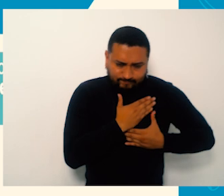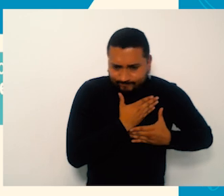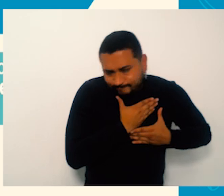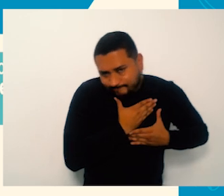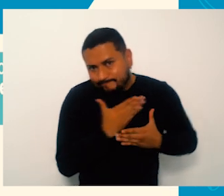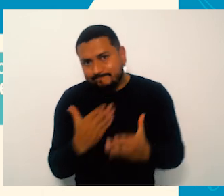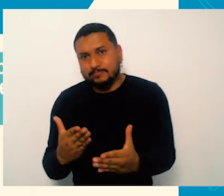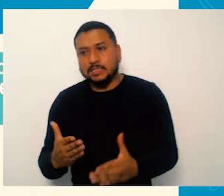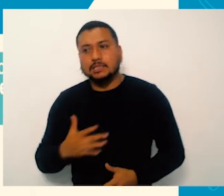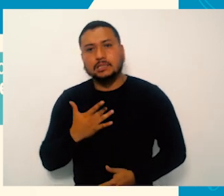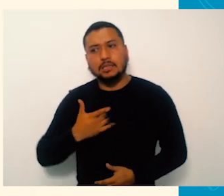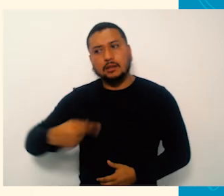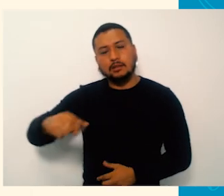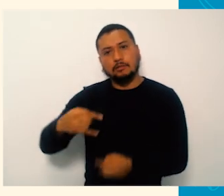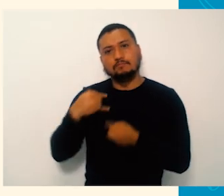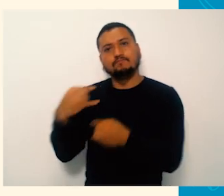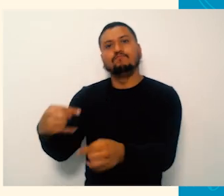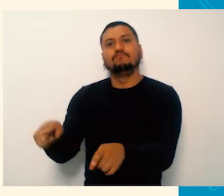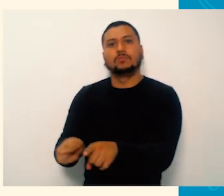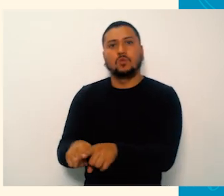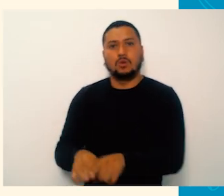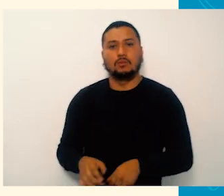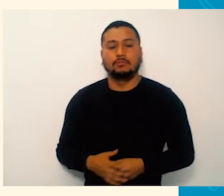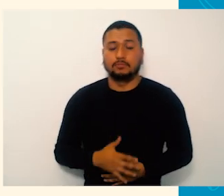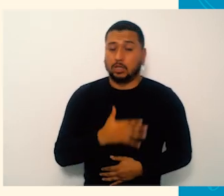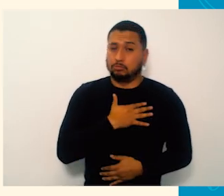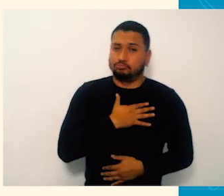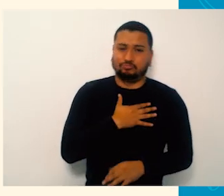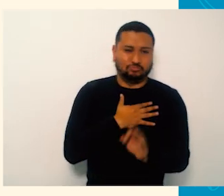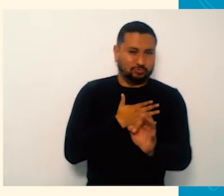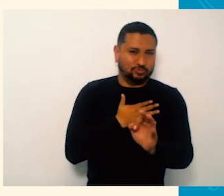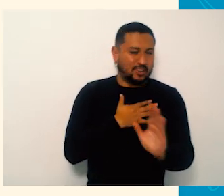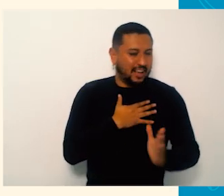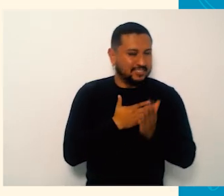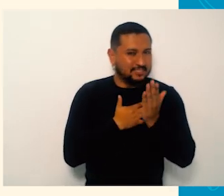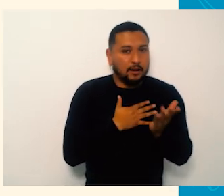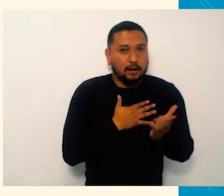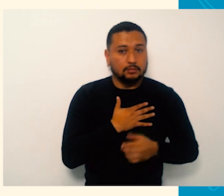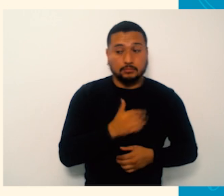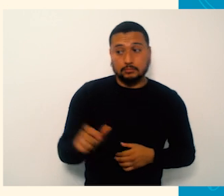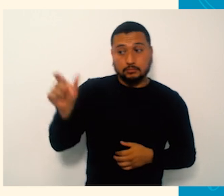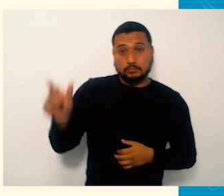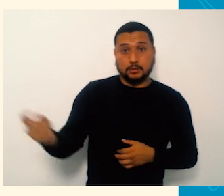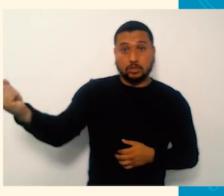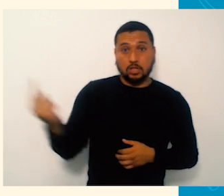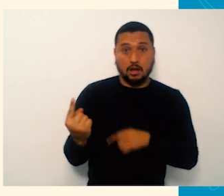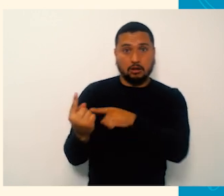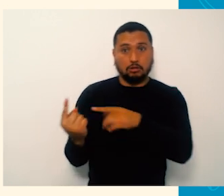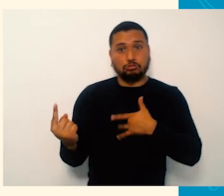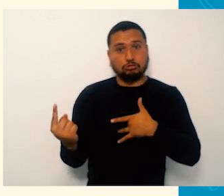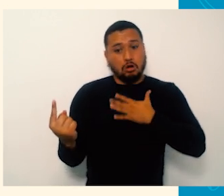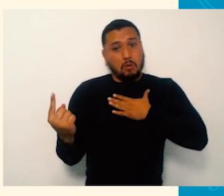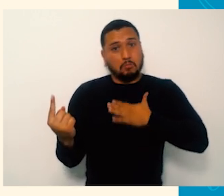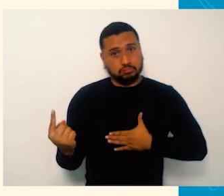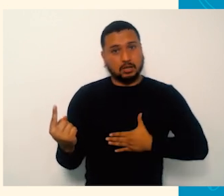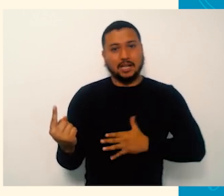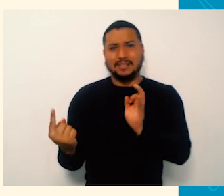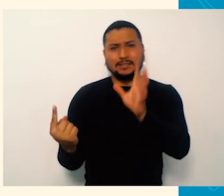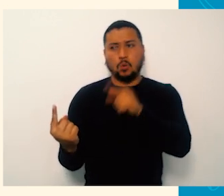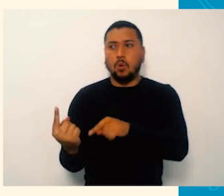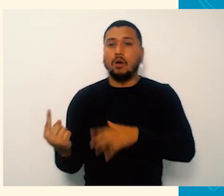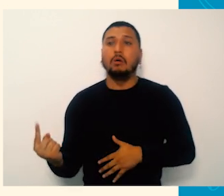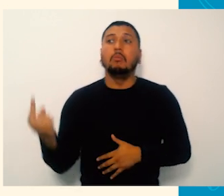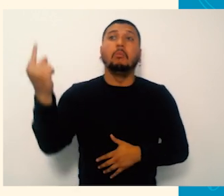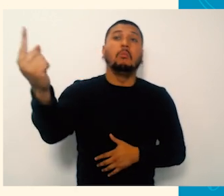telesalud, para hacer telemedicina. Evidentemente necesitamos algunos insumos, algunas cámaras de alta